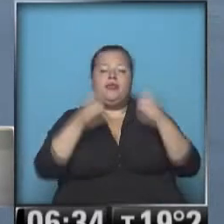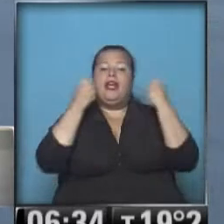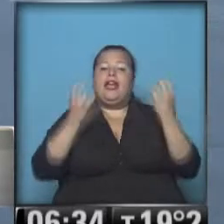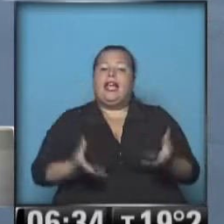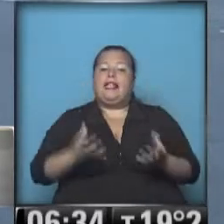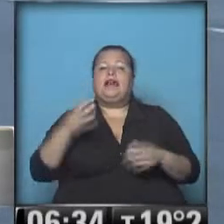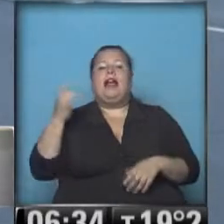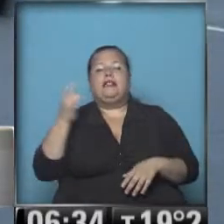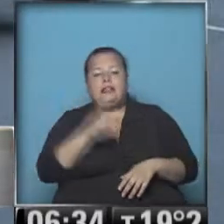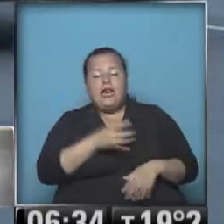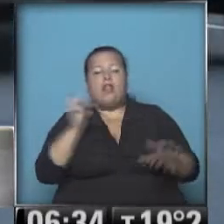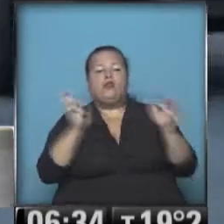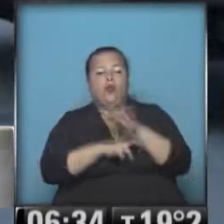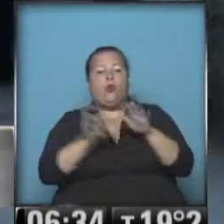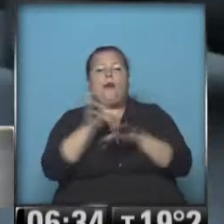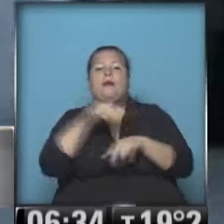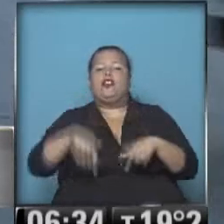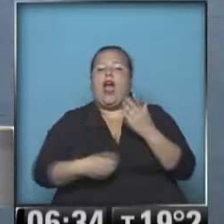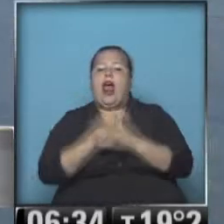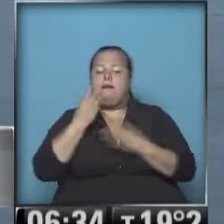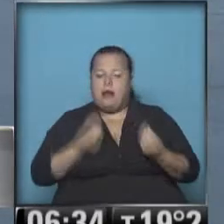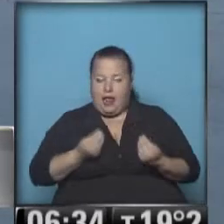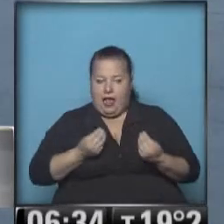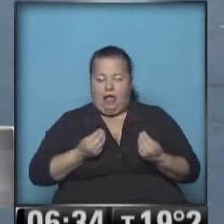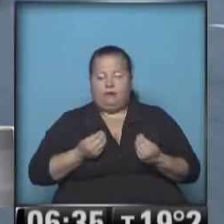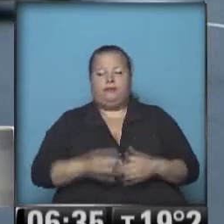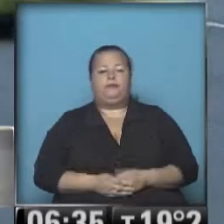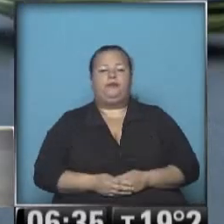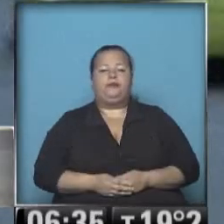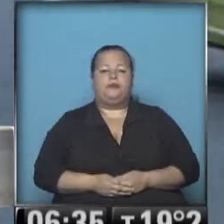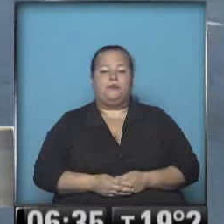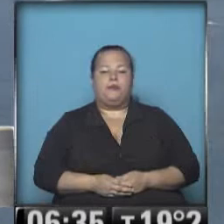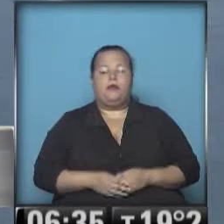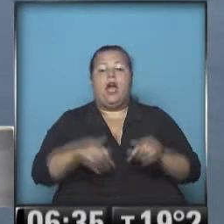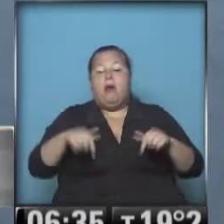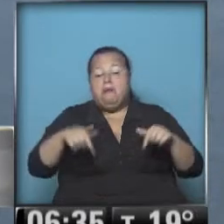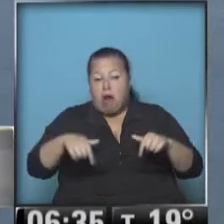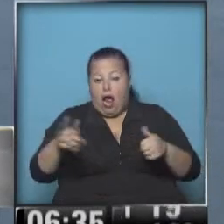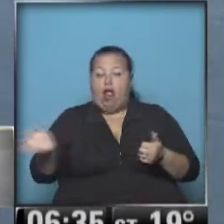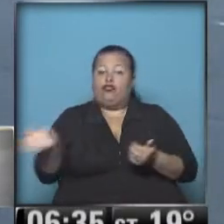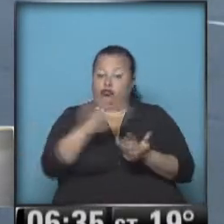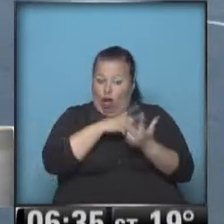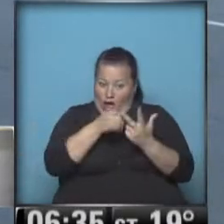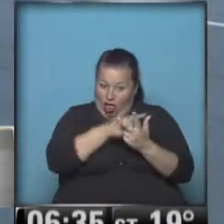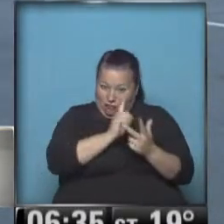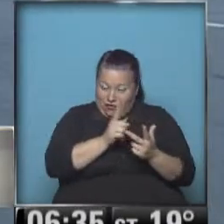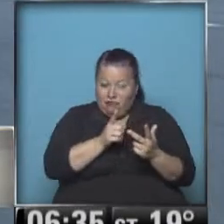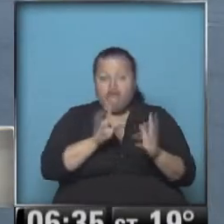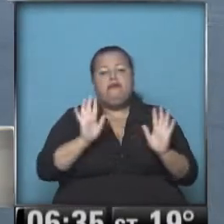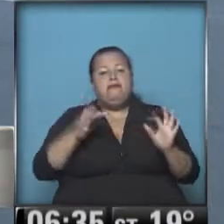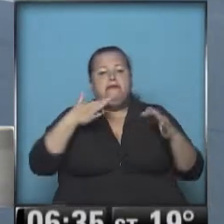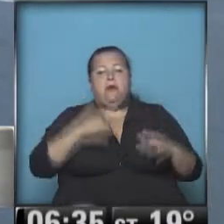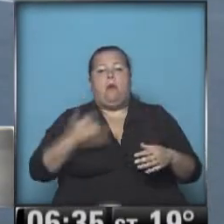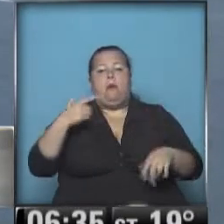funcionando los servicios en este comienzo de jornada? Lo hacen de la siguiente manera. Por el momento, trenes, subtes y premetro de